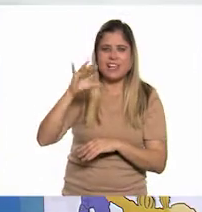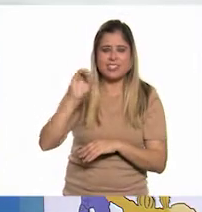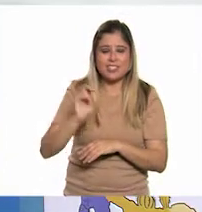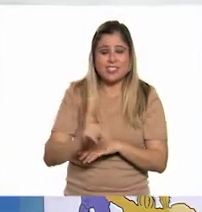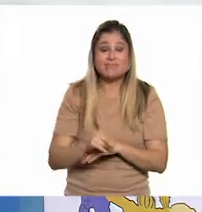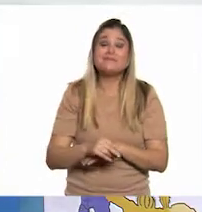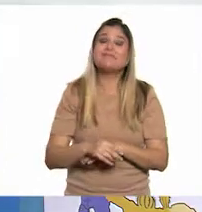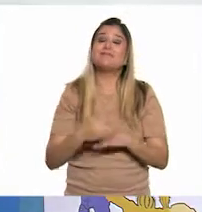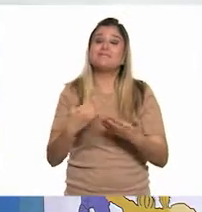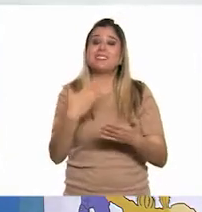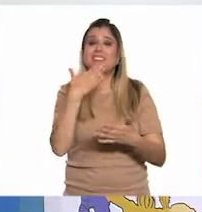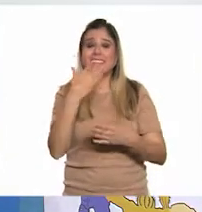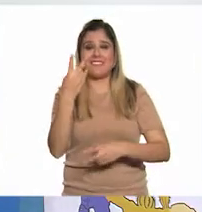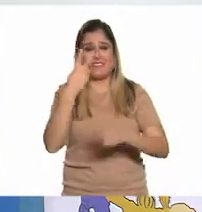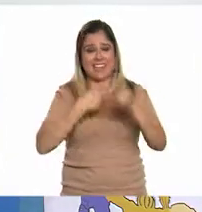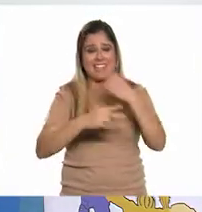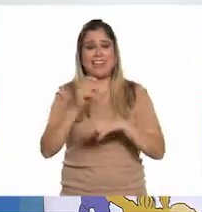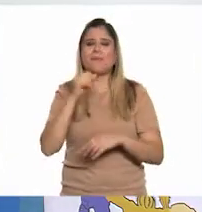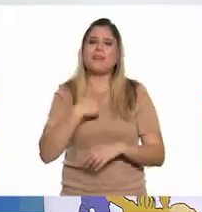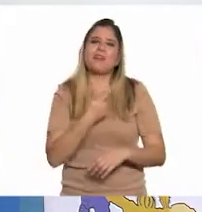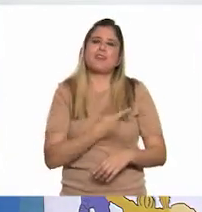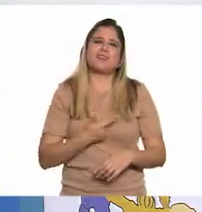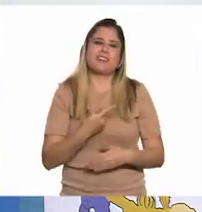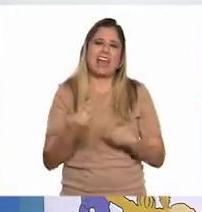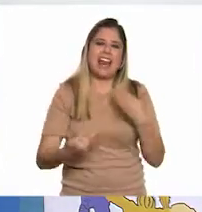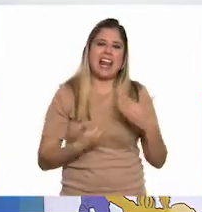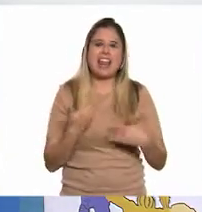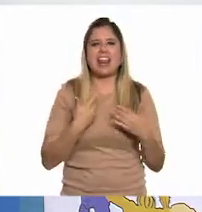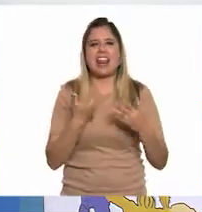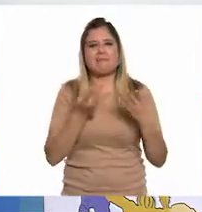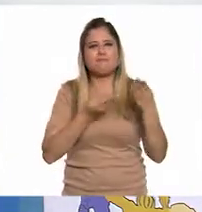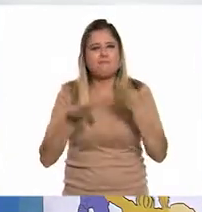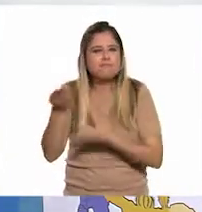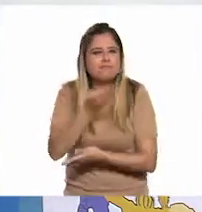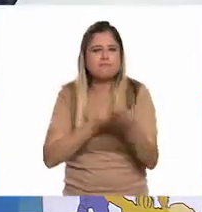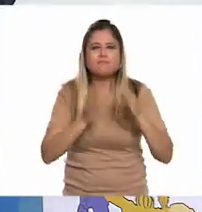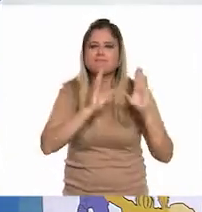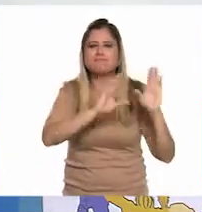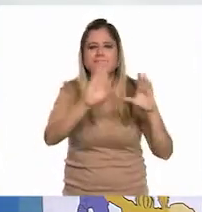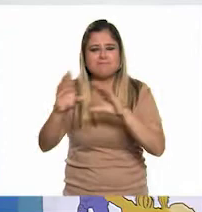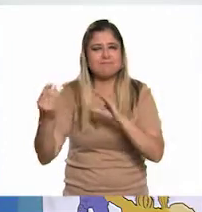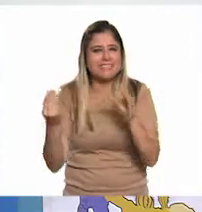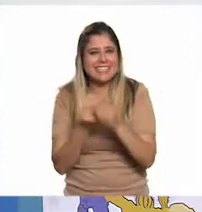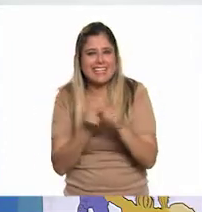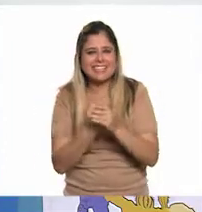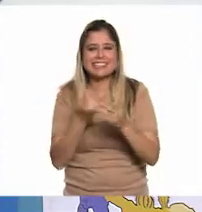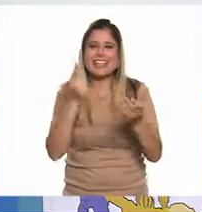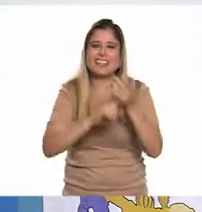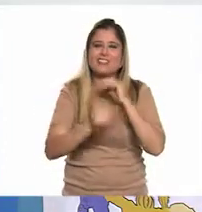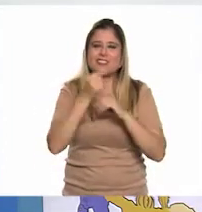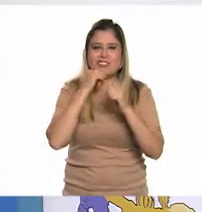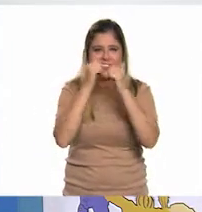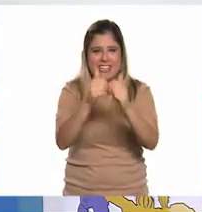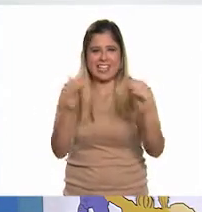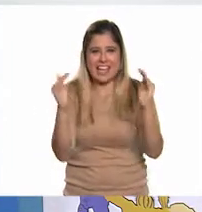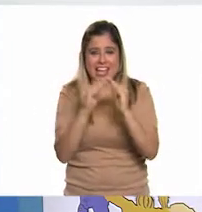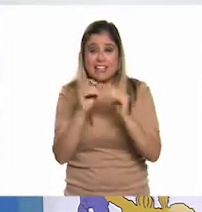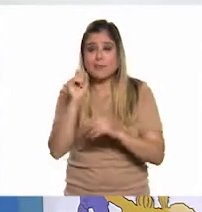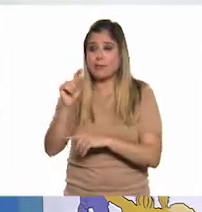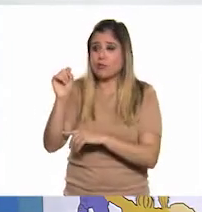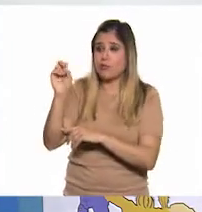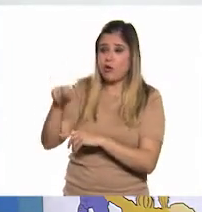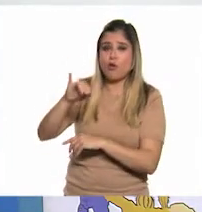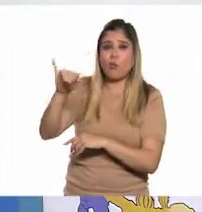bienvenidos. A mí también me alegra compartir este espacio con los niños y las niñas en casa y, como ya lo dije antes, con Juan Carlos y con Tony.